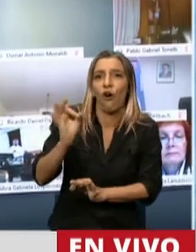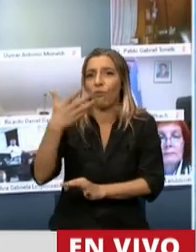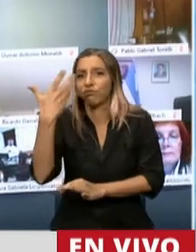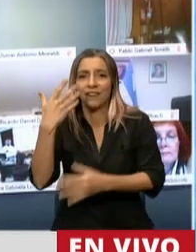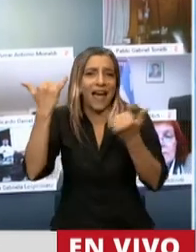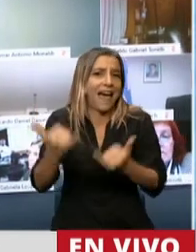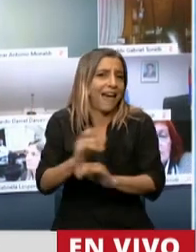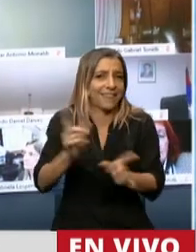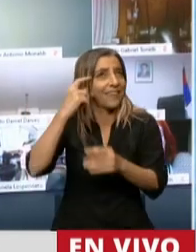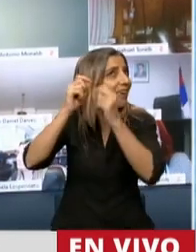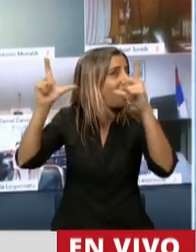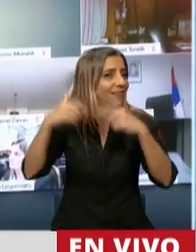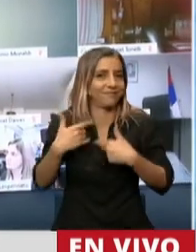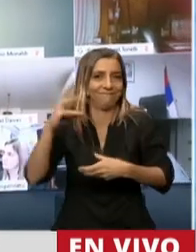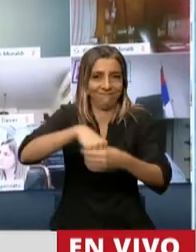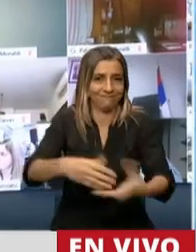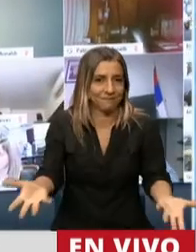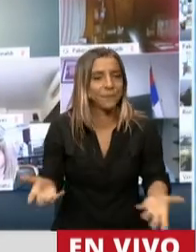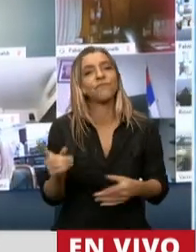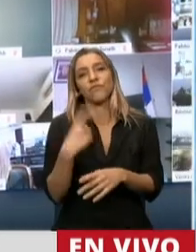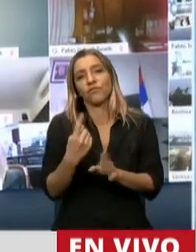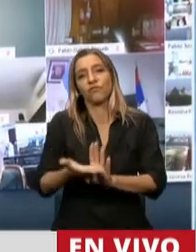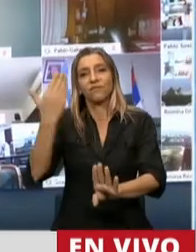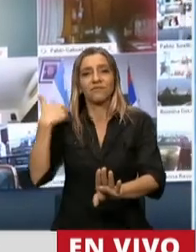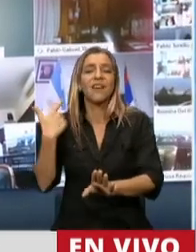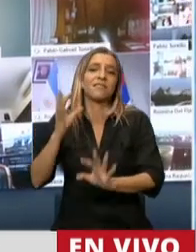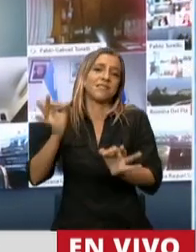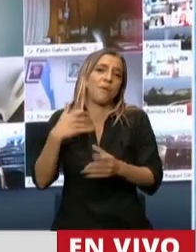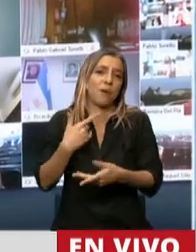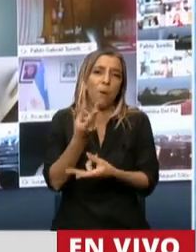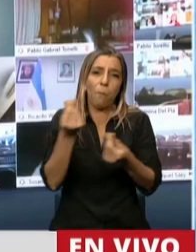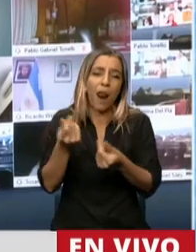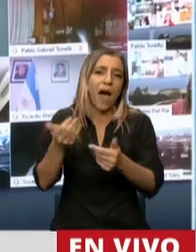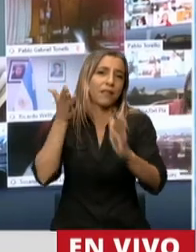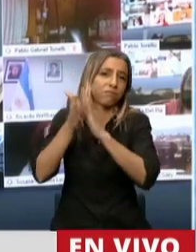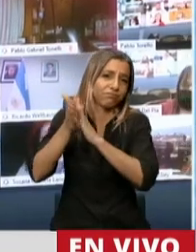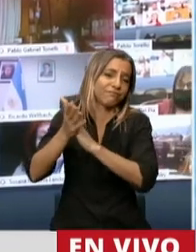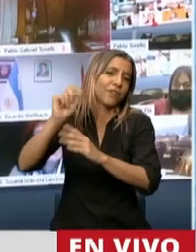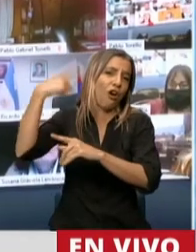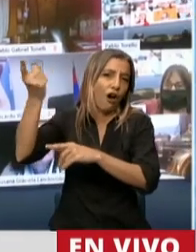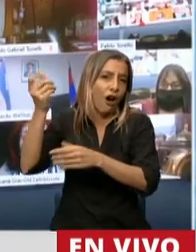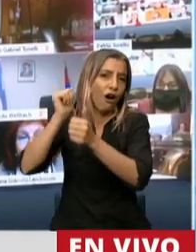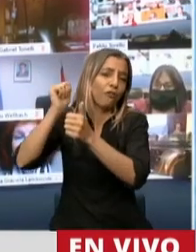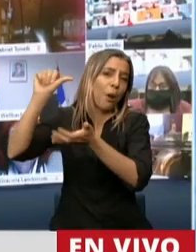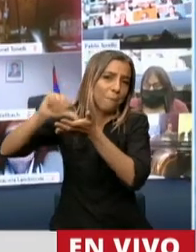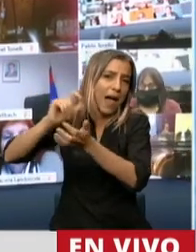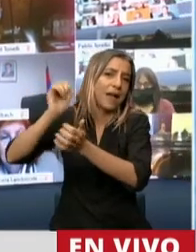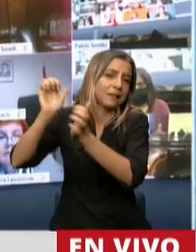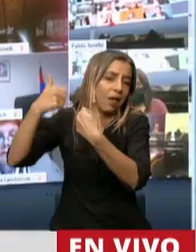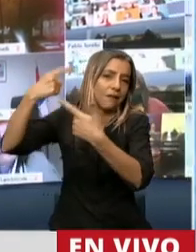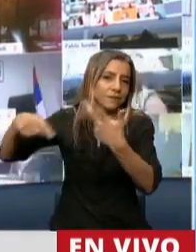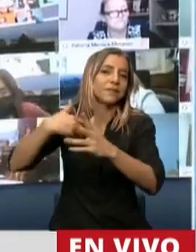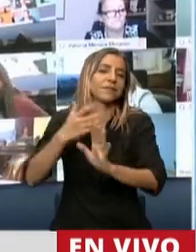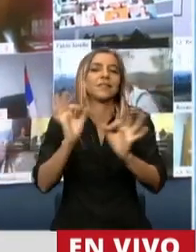Venimos de una etapa de endeudamiento y fuga y de entrega a los grandes capitales transnacionales. Nuestra ideología, de verdad,